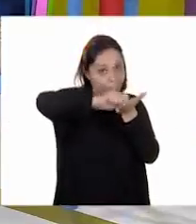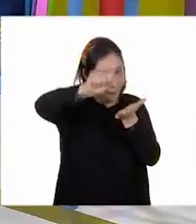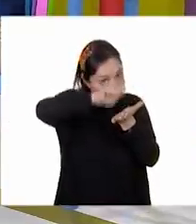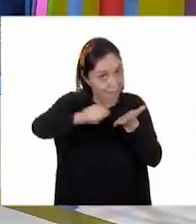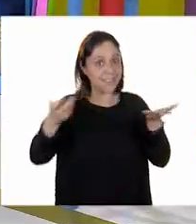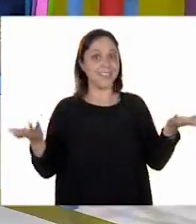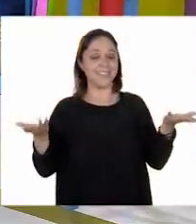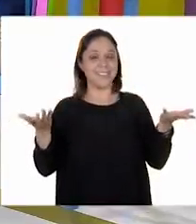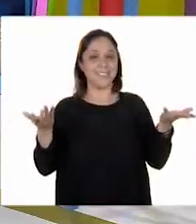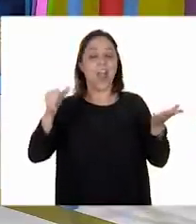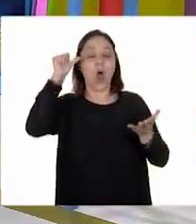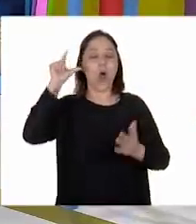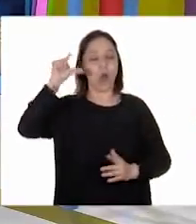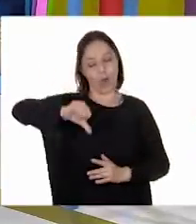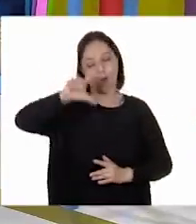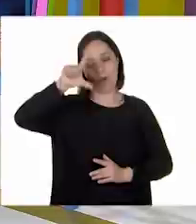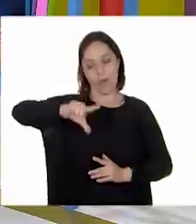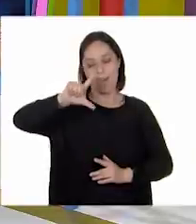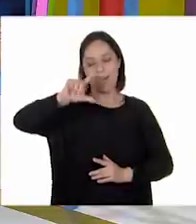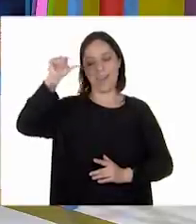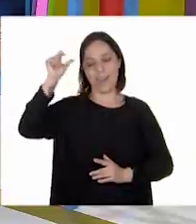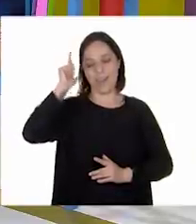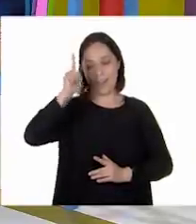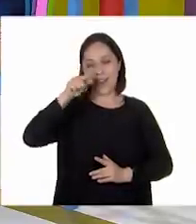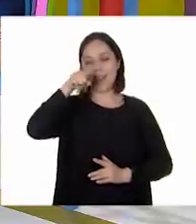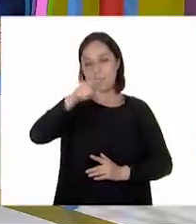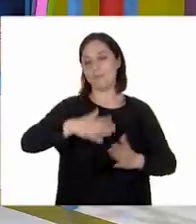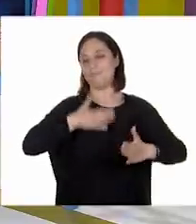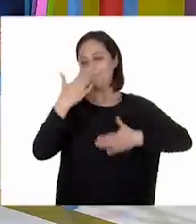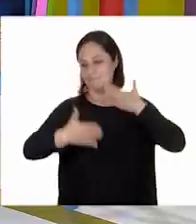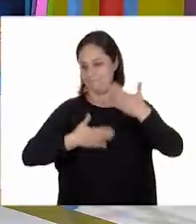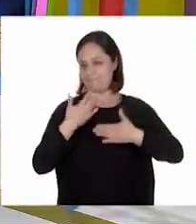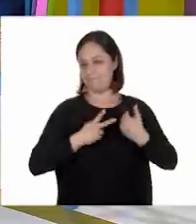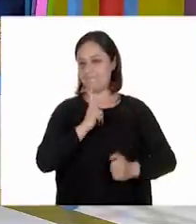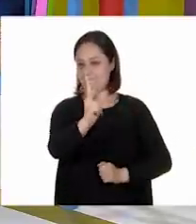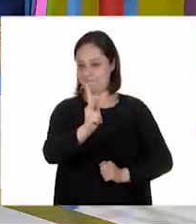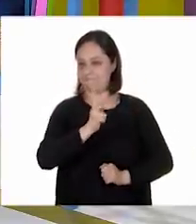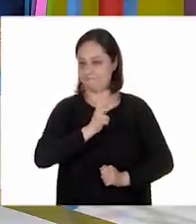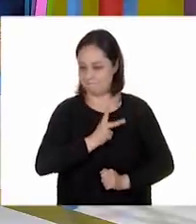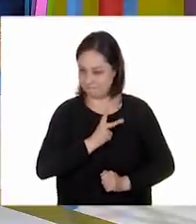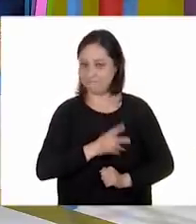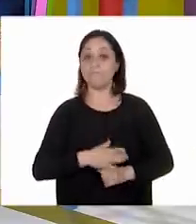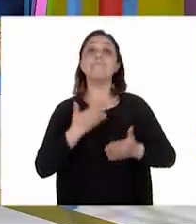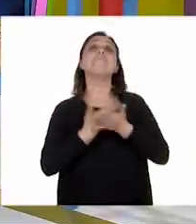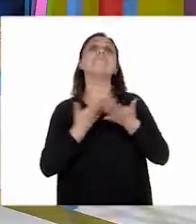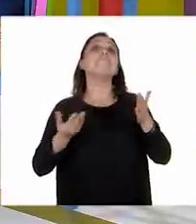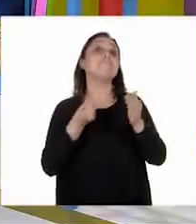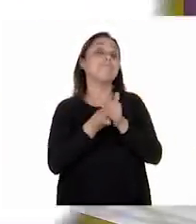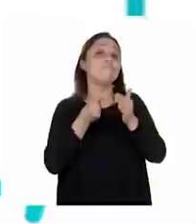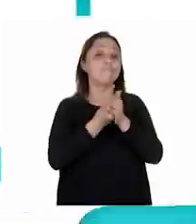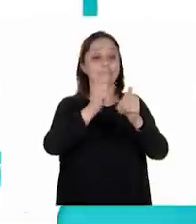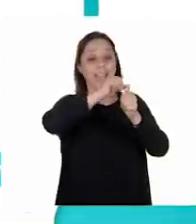Espero que lo hayan disfrutado tanto como nosotros. Y ahora continuamos con Artes.